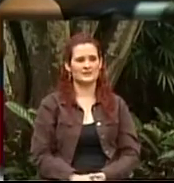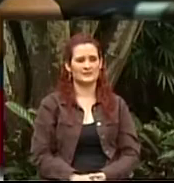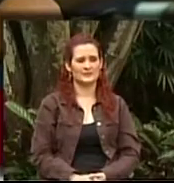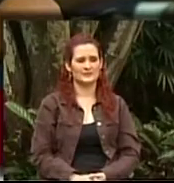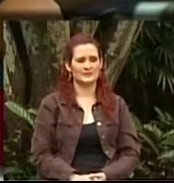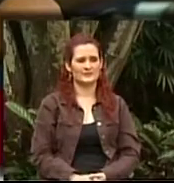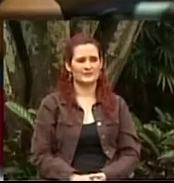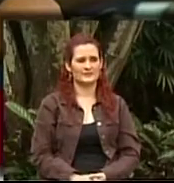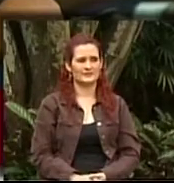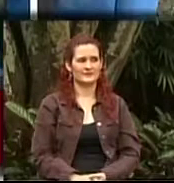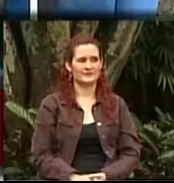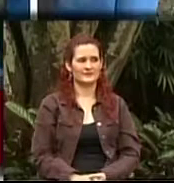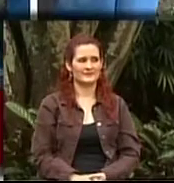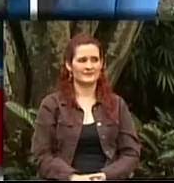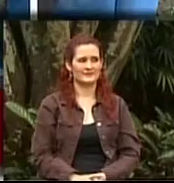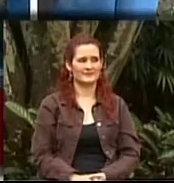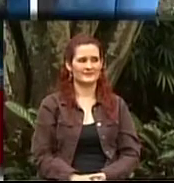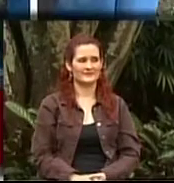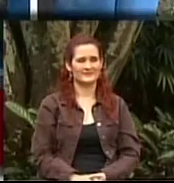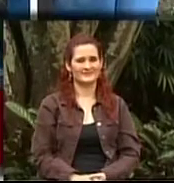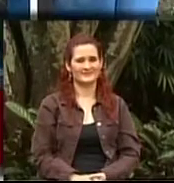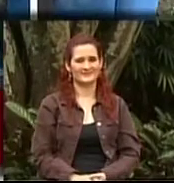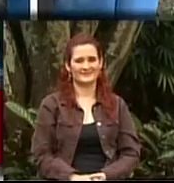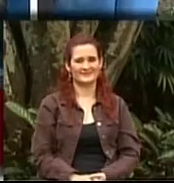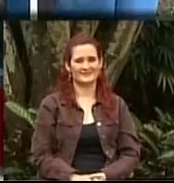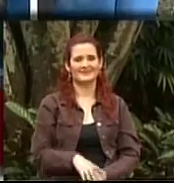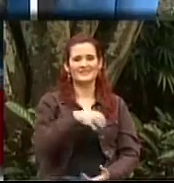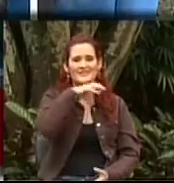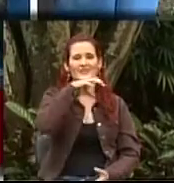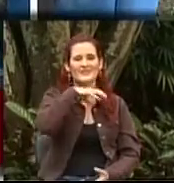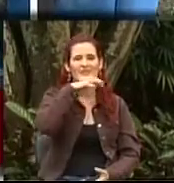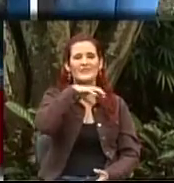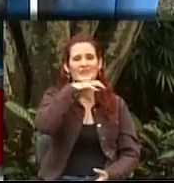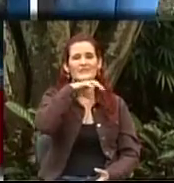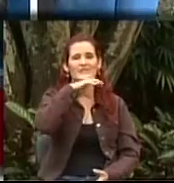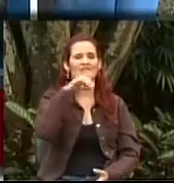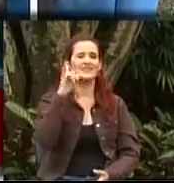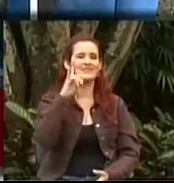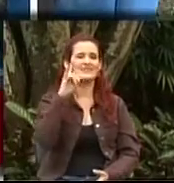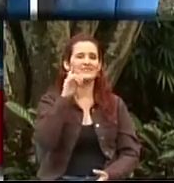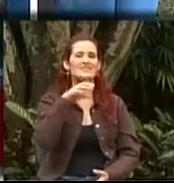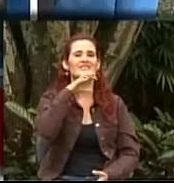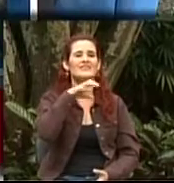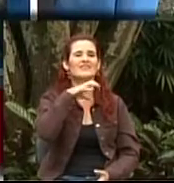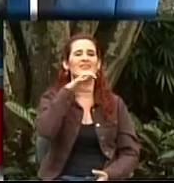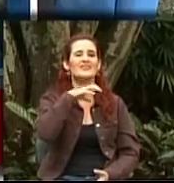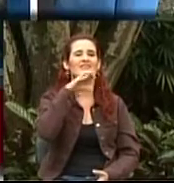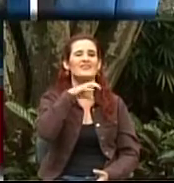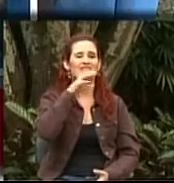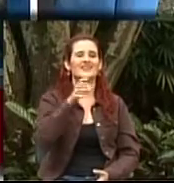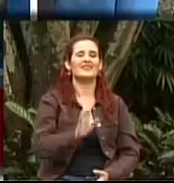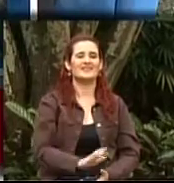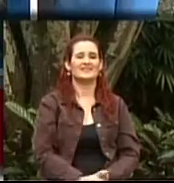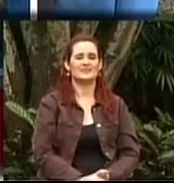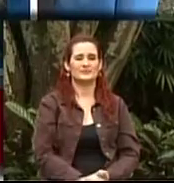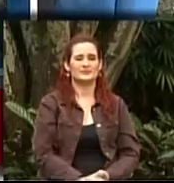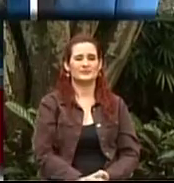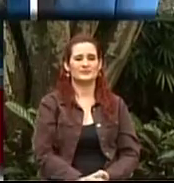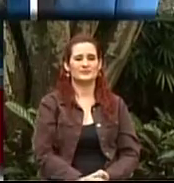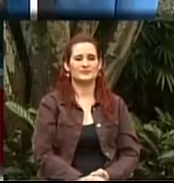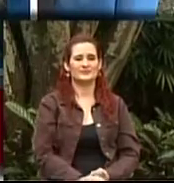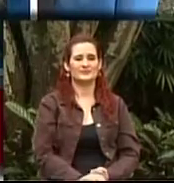Allá está el perrito, la perrita también, participando en Medellín Ciudad Saludable. ¿Está ladrando? Tranquilo.